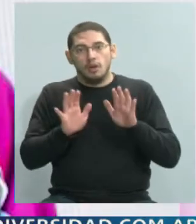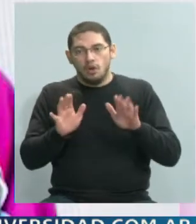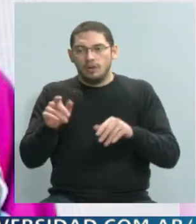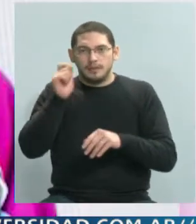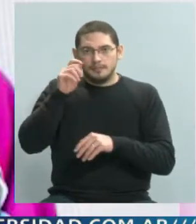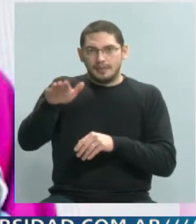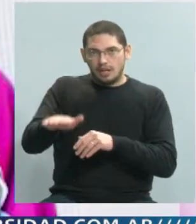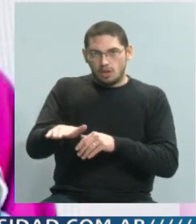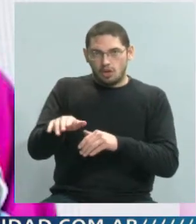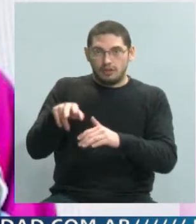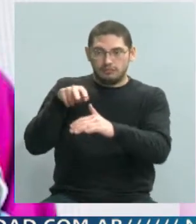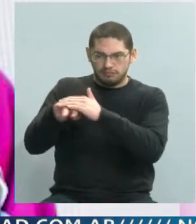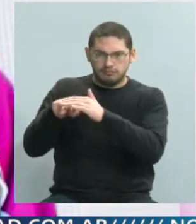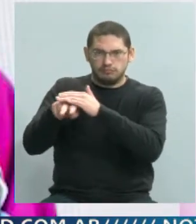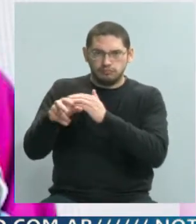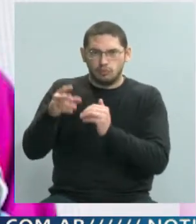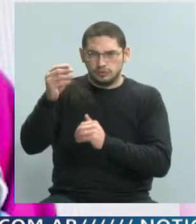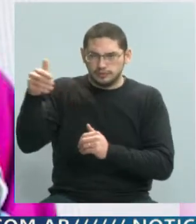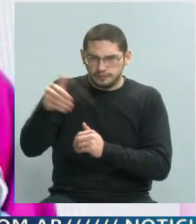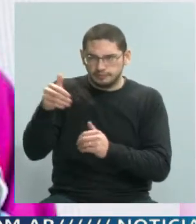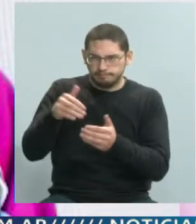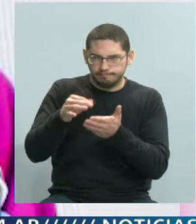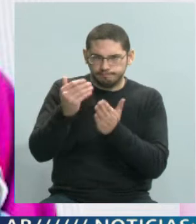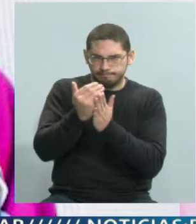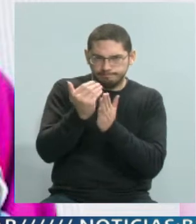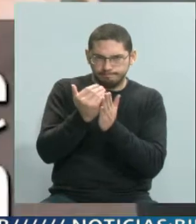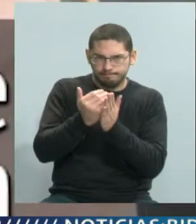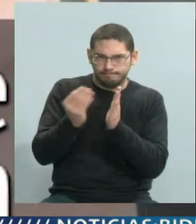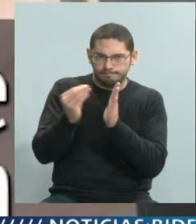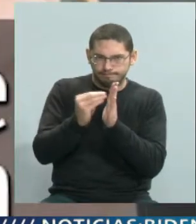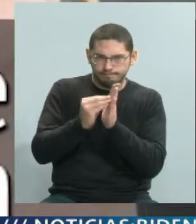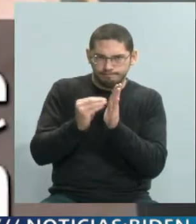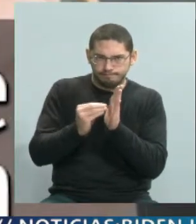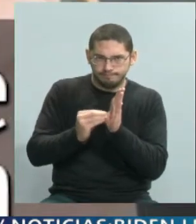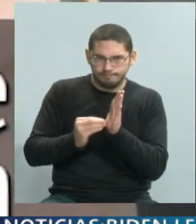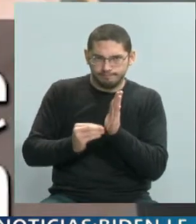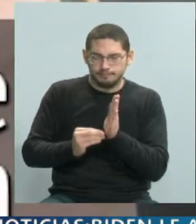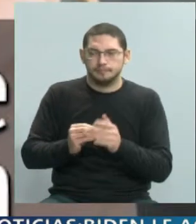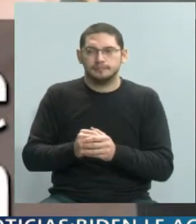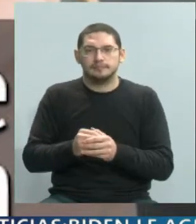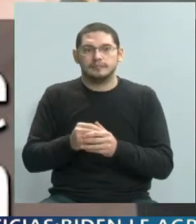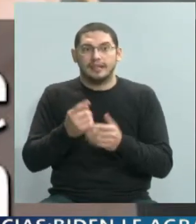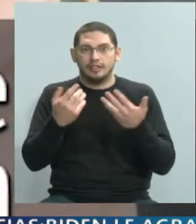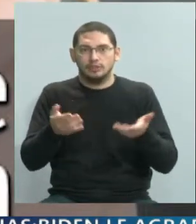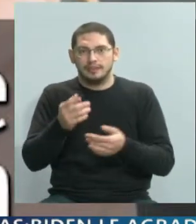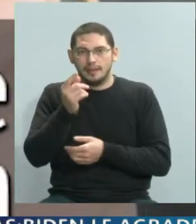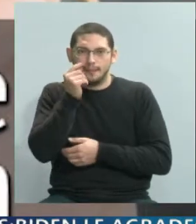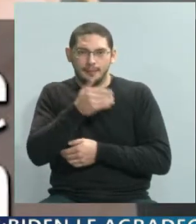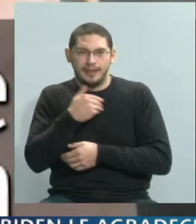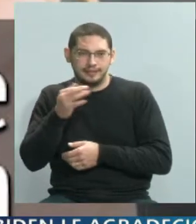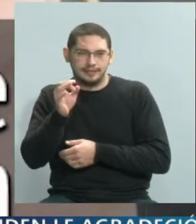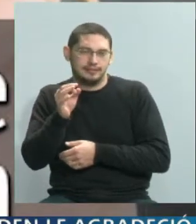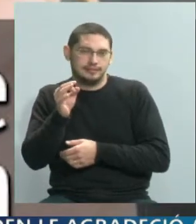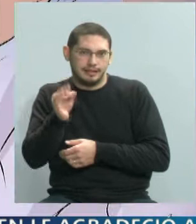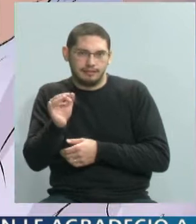niños. Estas mamás o estos papás tienen cierta habilidad para no siempre concurrir al mismo espacio de salud.